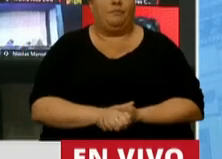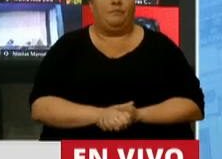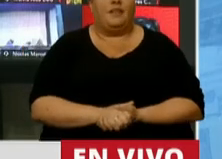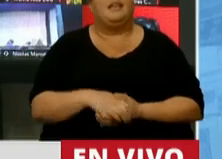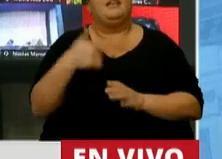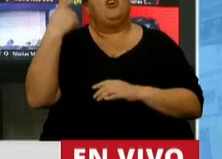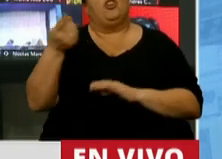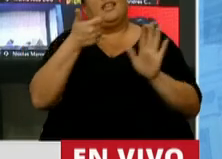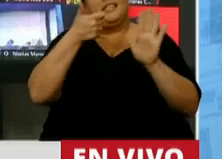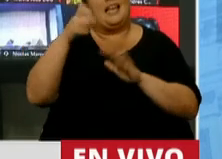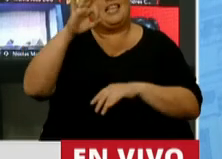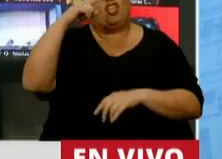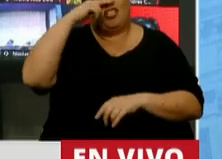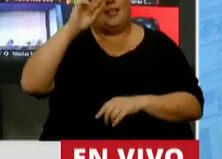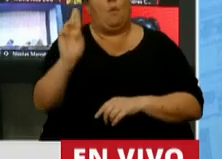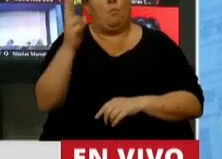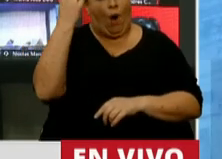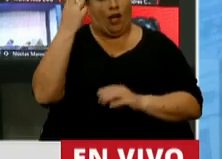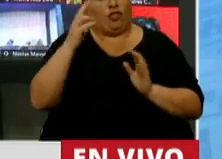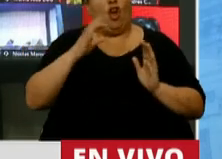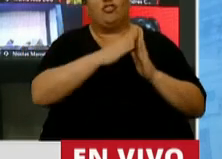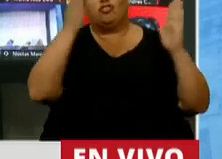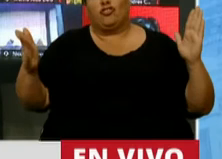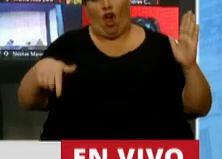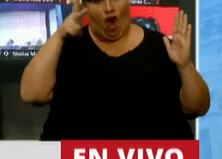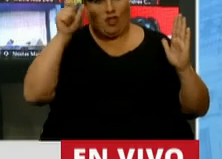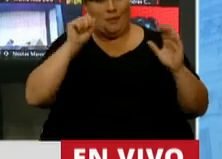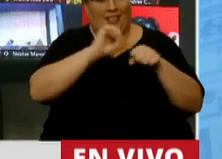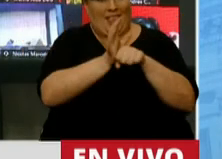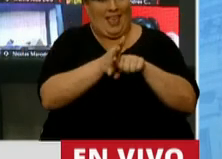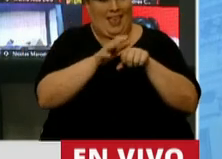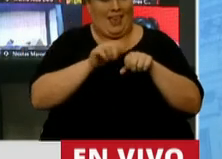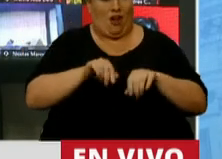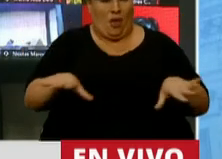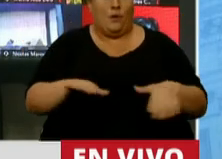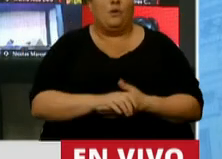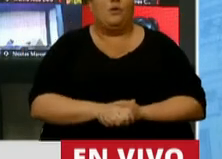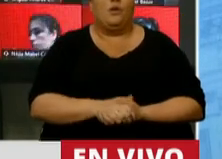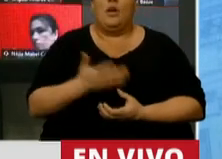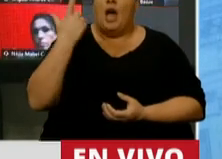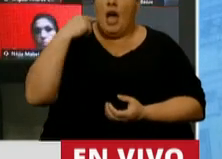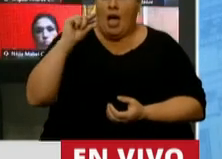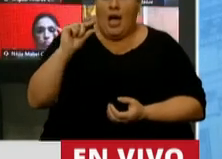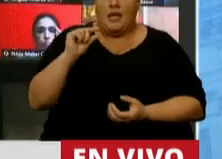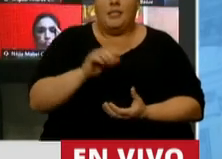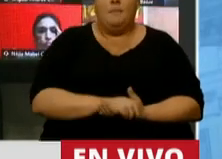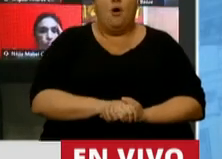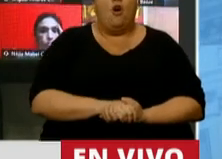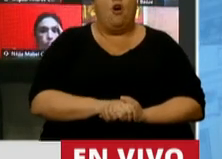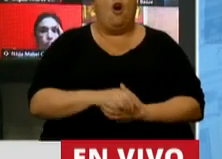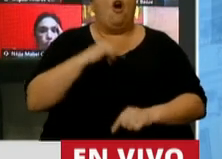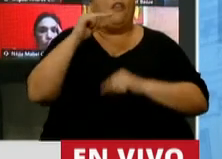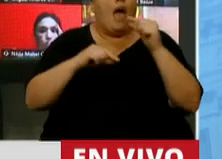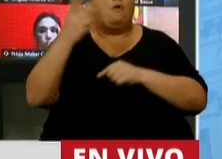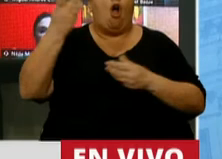con 607 muertes en lo que va de la pandemia. Hace poco empezaron a